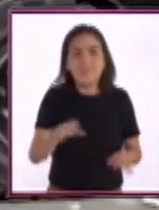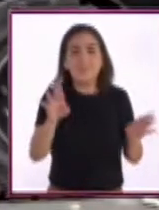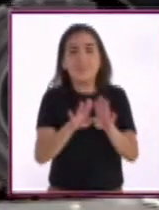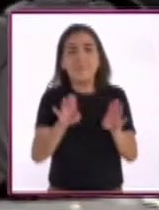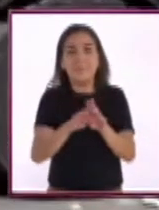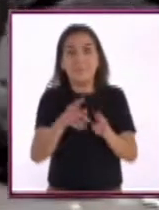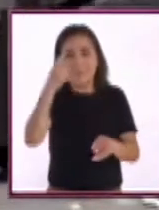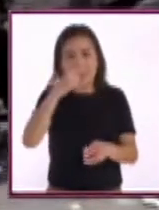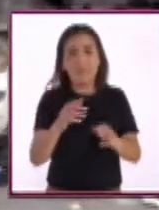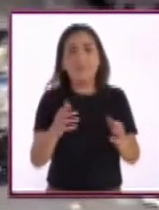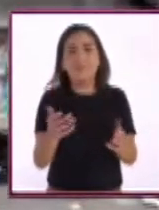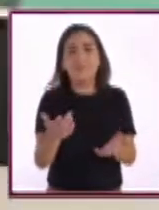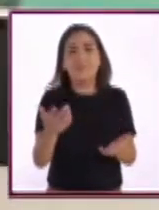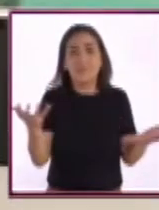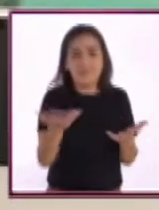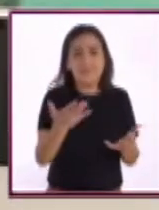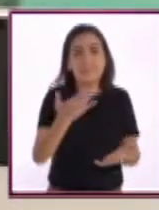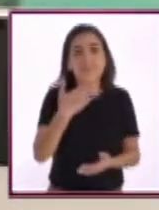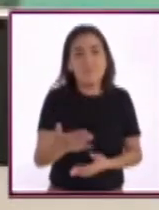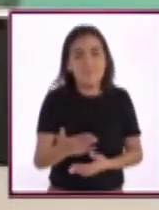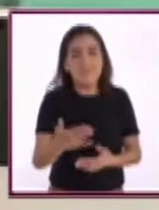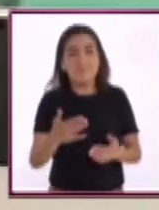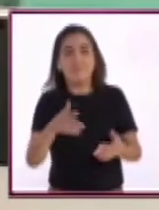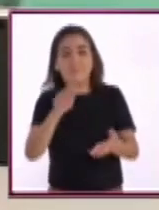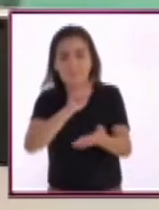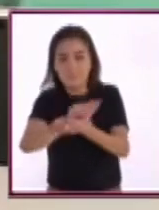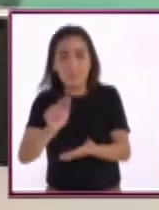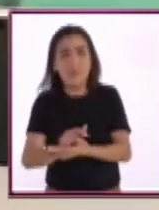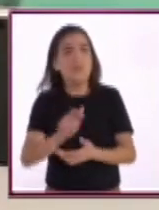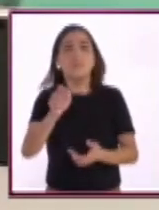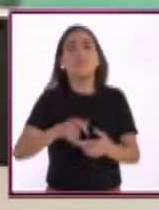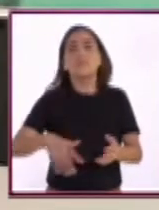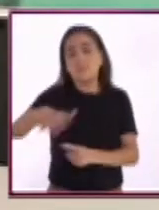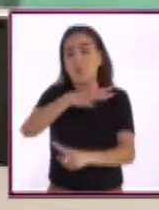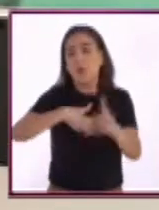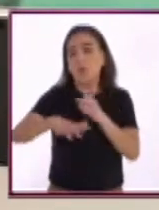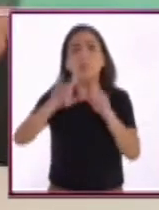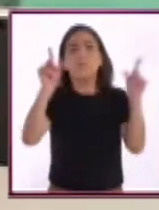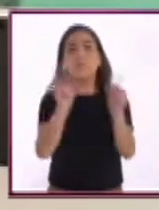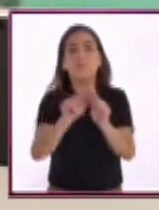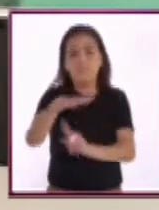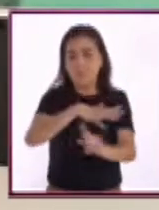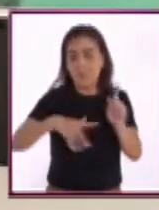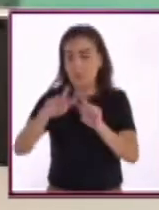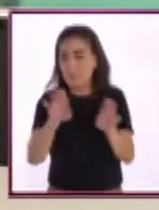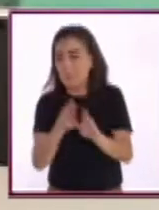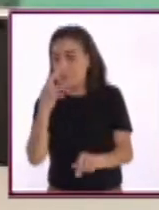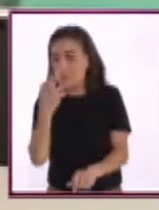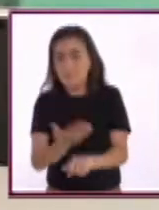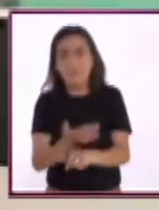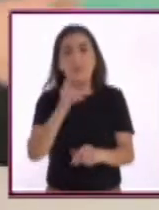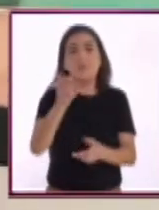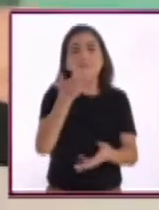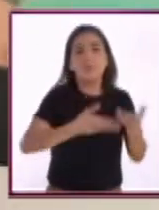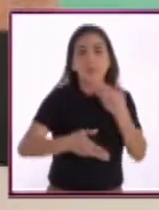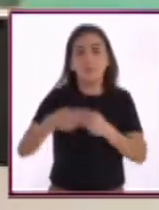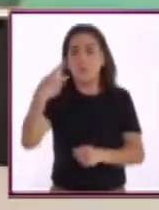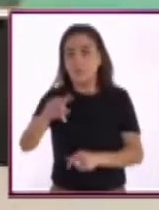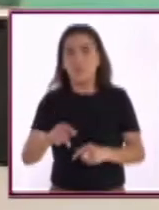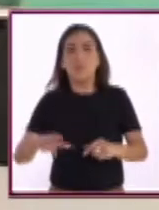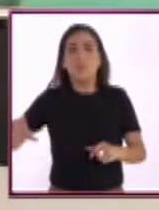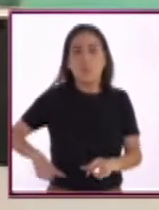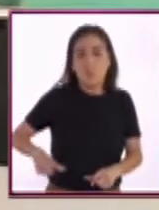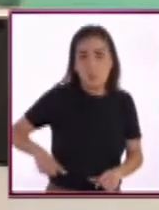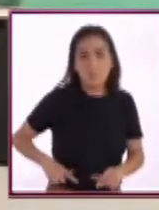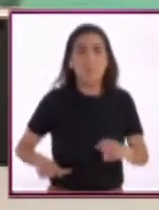no se logró adoptar este tipo de esquemas, simplemente se queda en responsabilidad compartida. compartida entre el